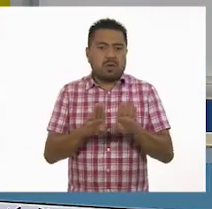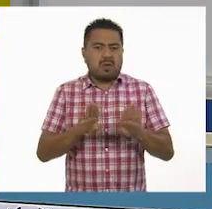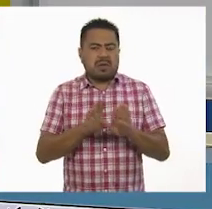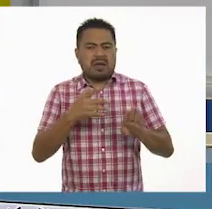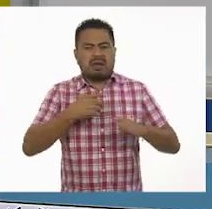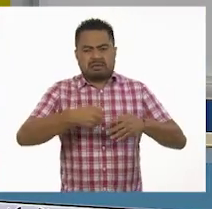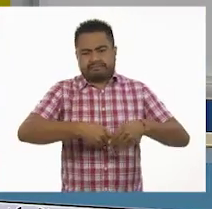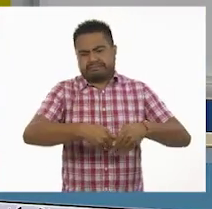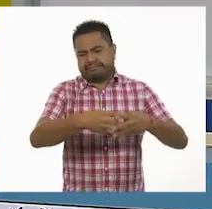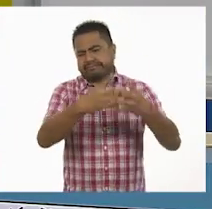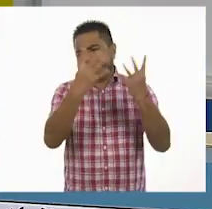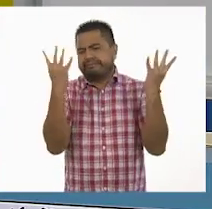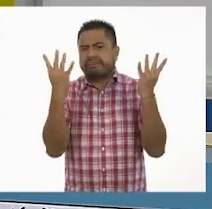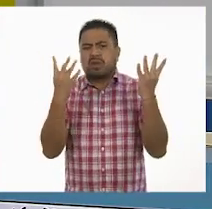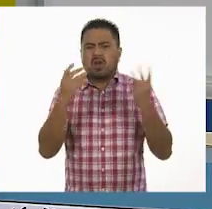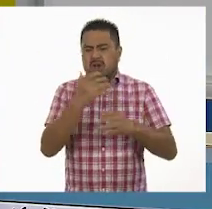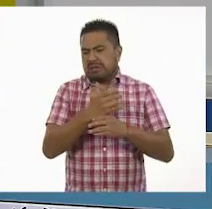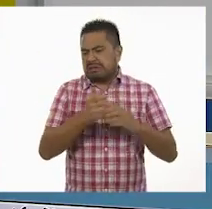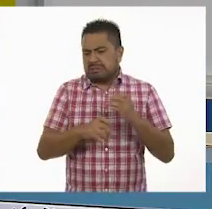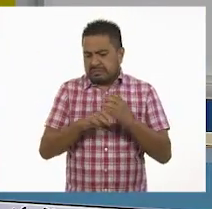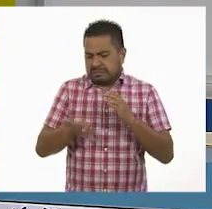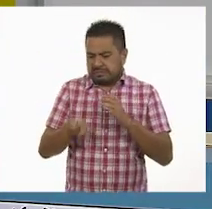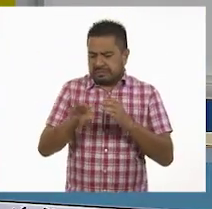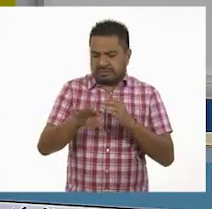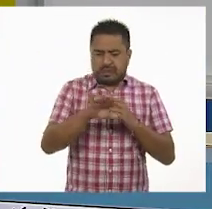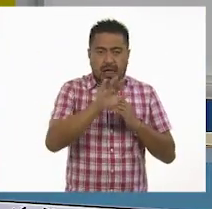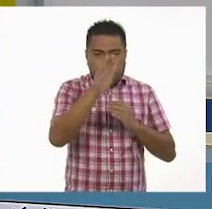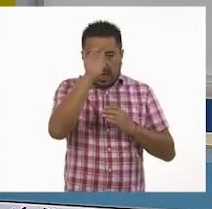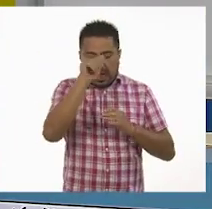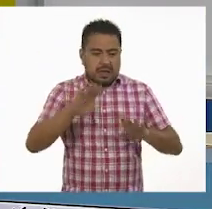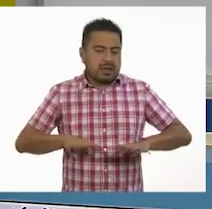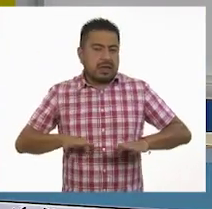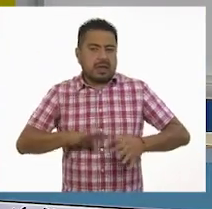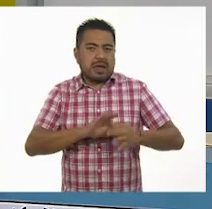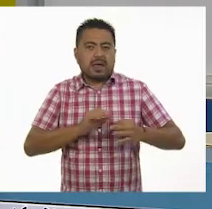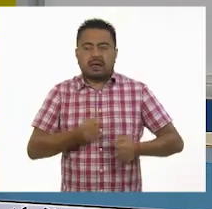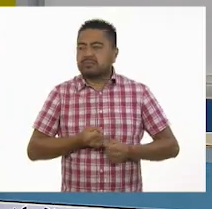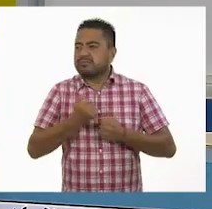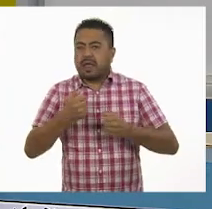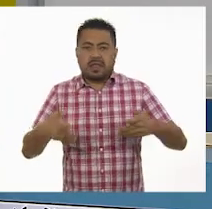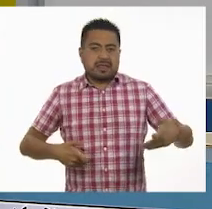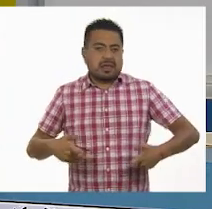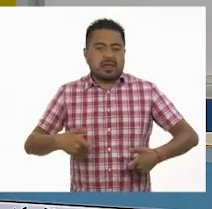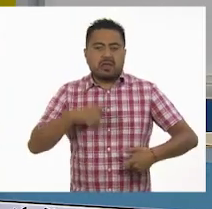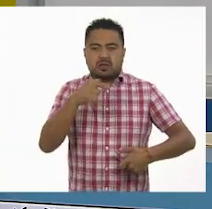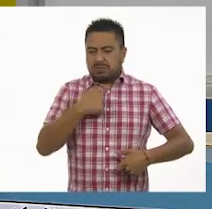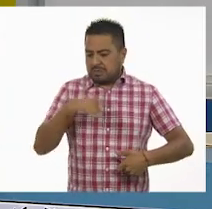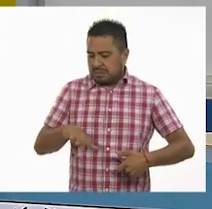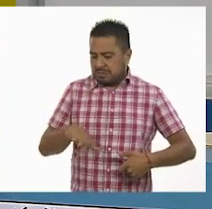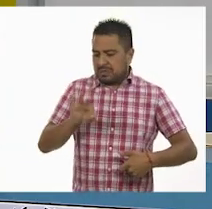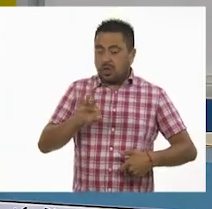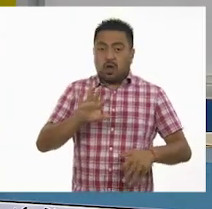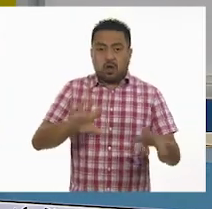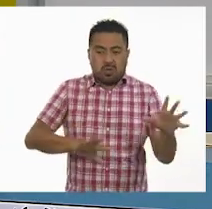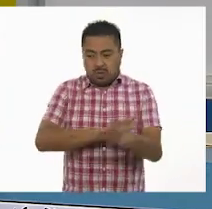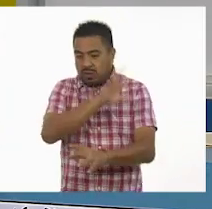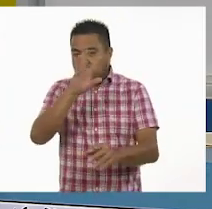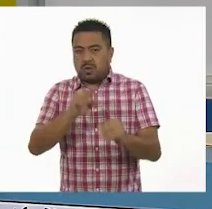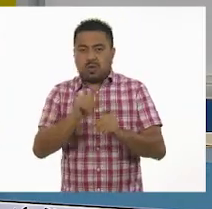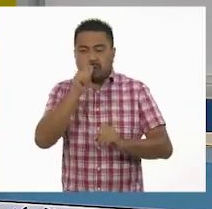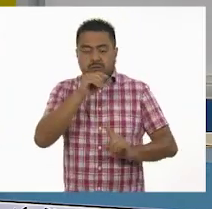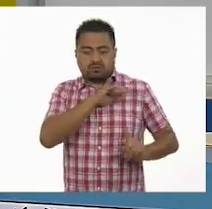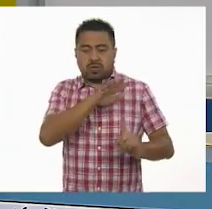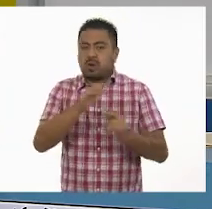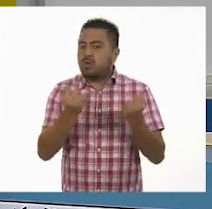abanico de posibilidades en ese sentido, de acuerdo a la manifestación teatral que hayamos escogido, porque no todas iluminan